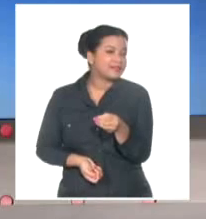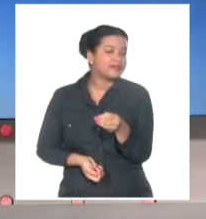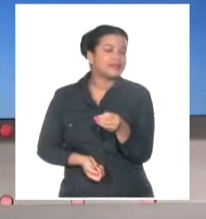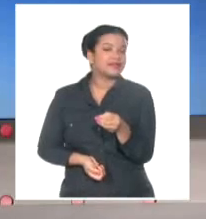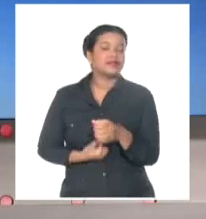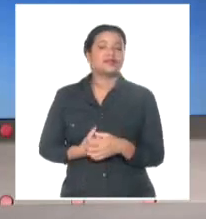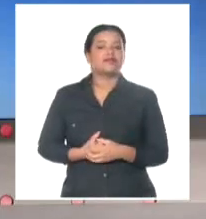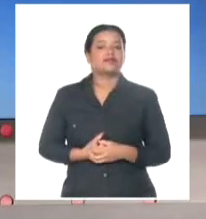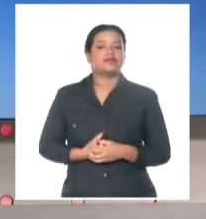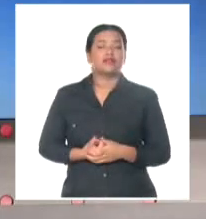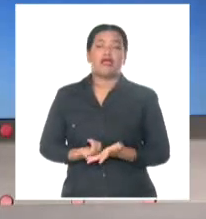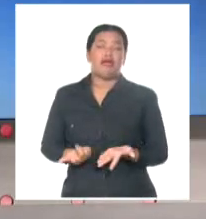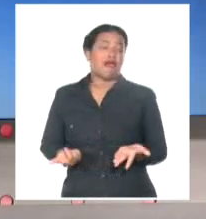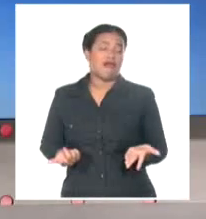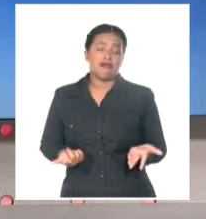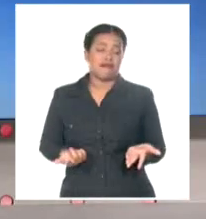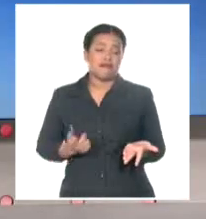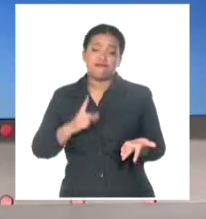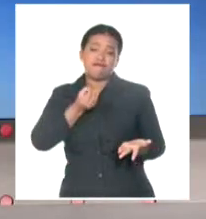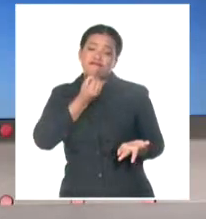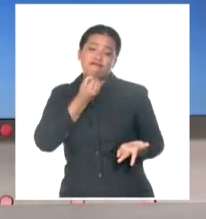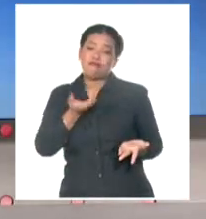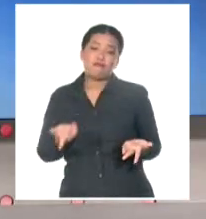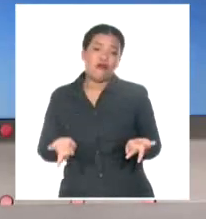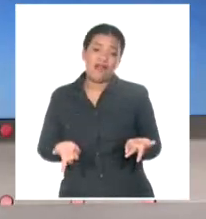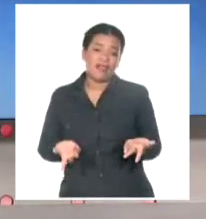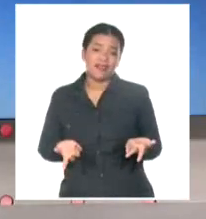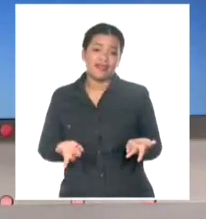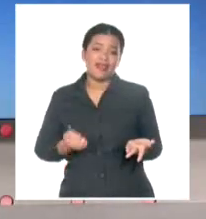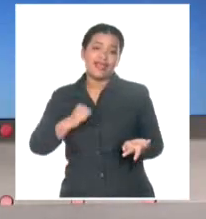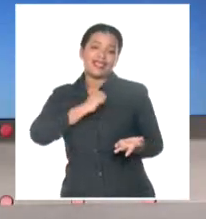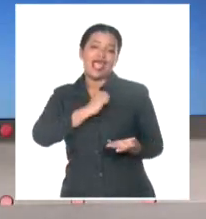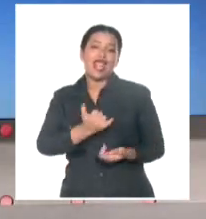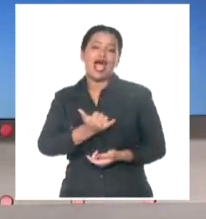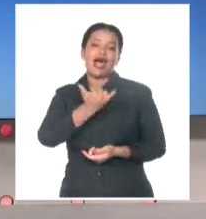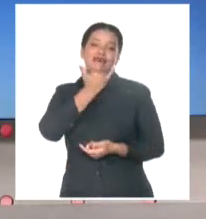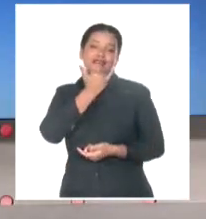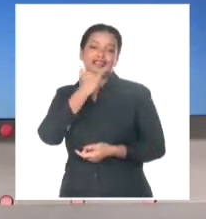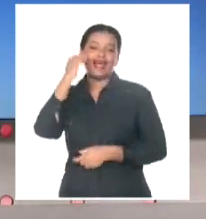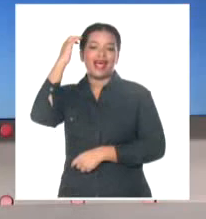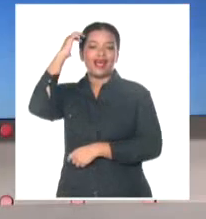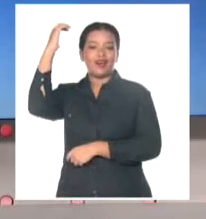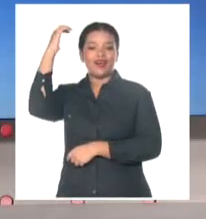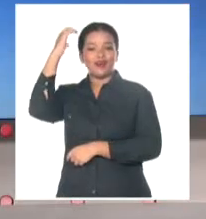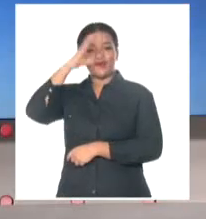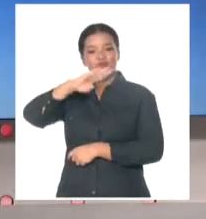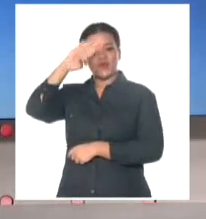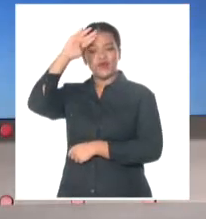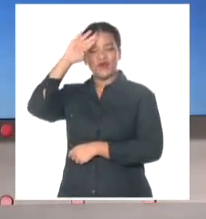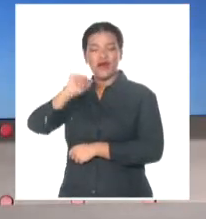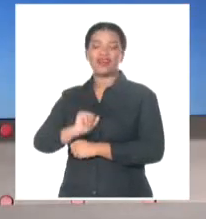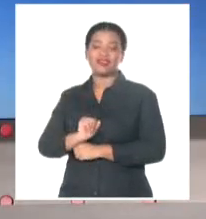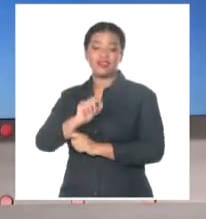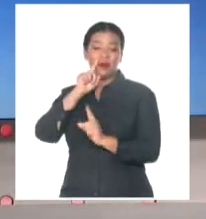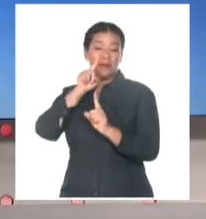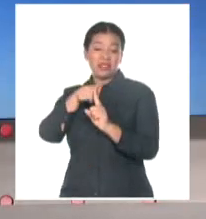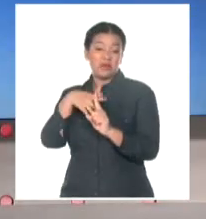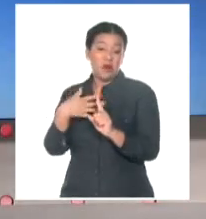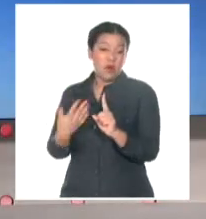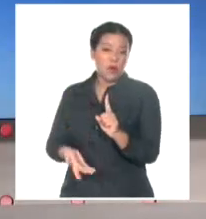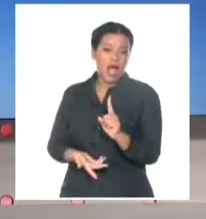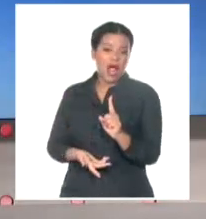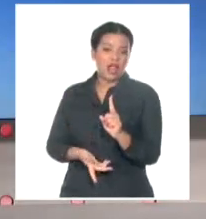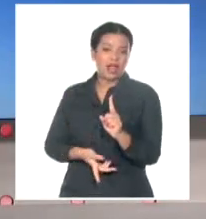eso se les ha caído. Se les derrumbó como un castillo de naipes. ¿Por qué se les derrumbó? Porque lo que estaban buscando realmente era una